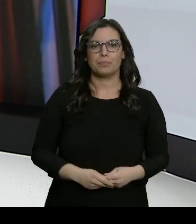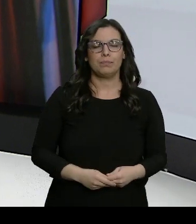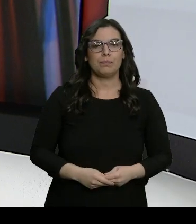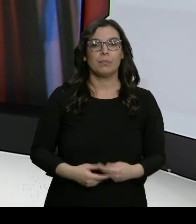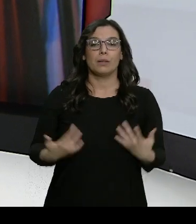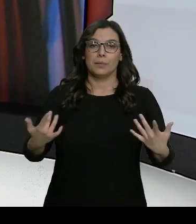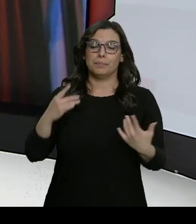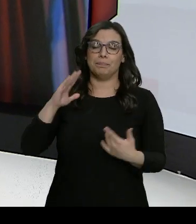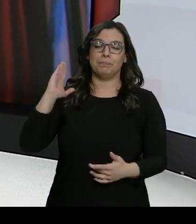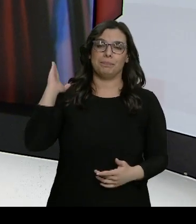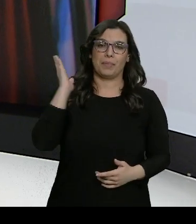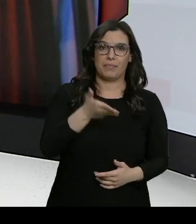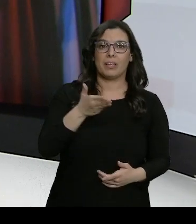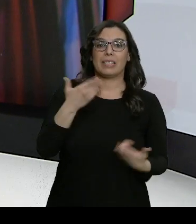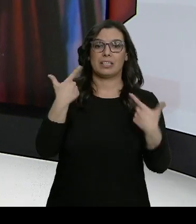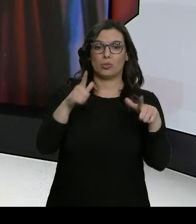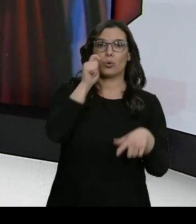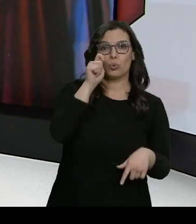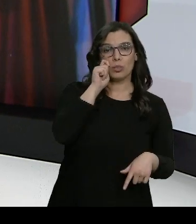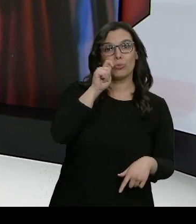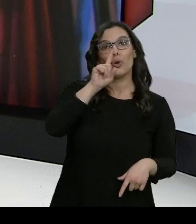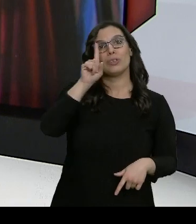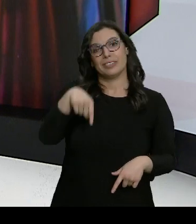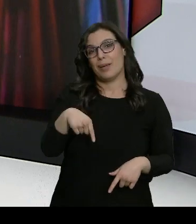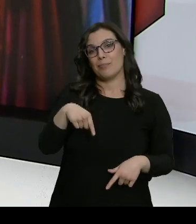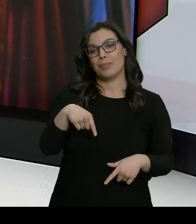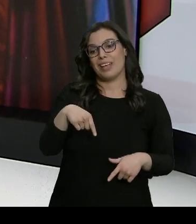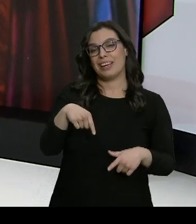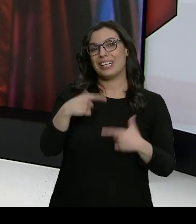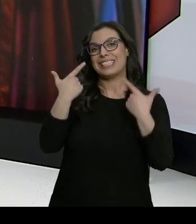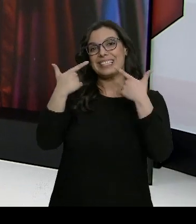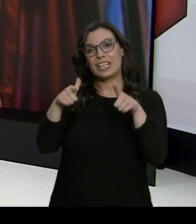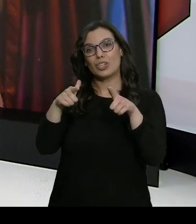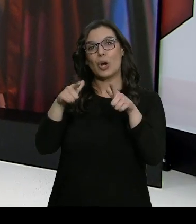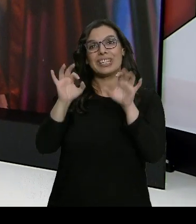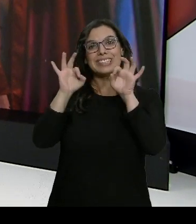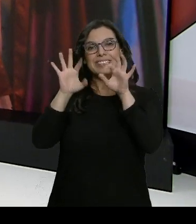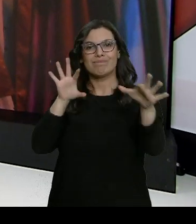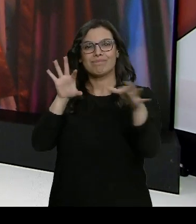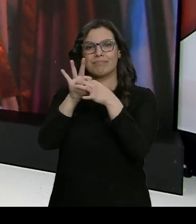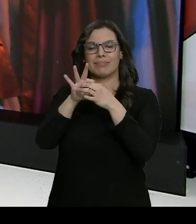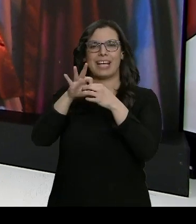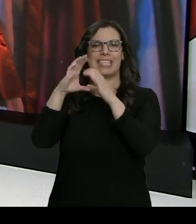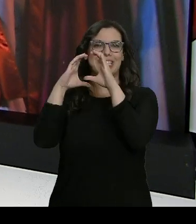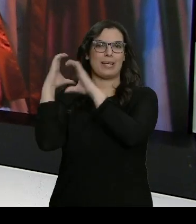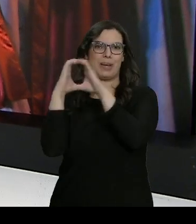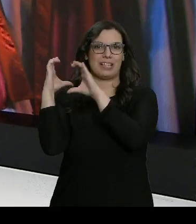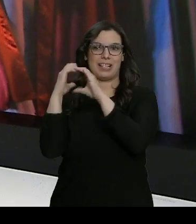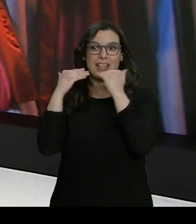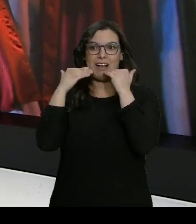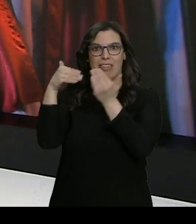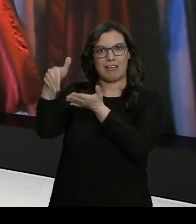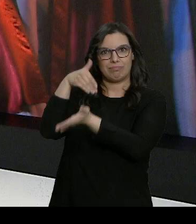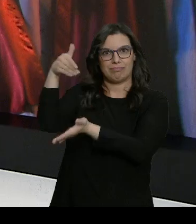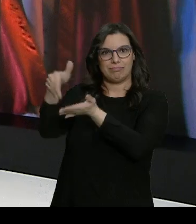va a afectar no solo al sector del turismo, también a todos aquellos que en Semana Santa facturaban buena parte de sus ingresos del año.